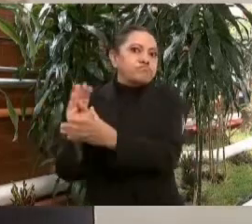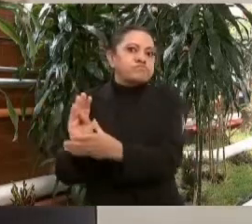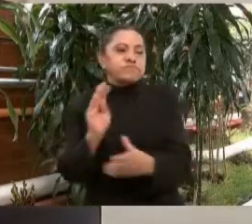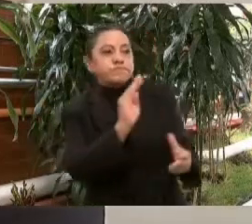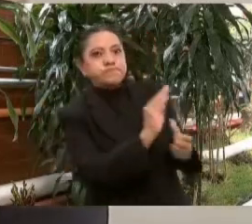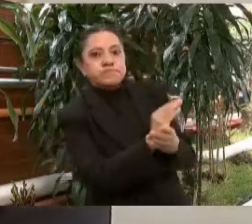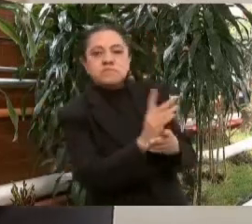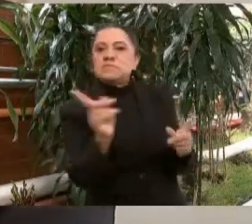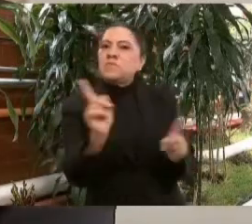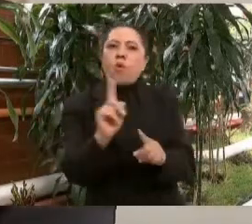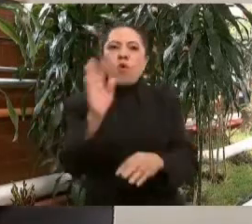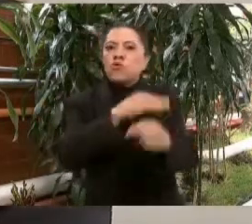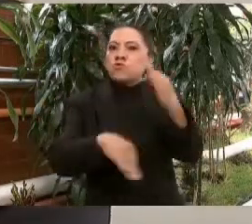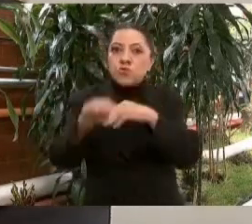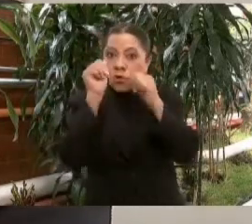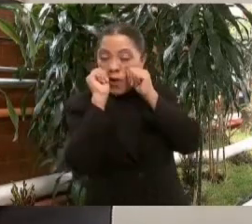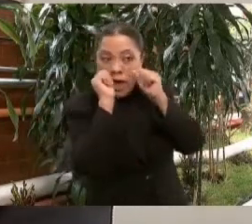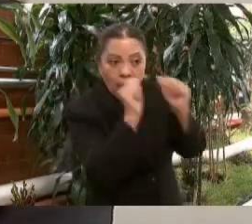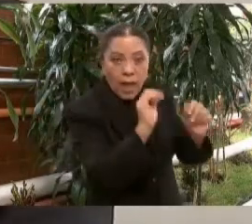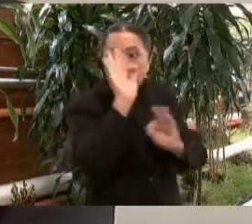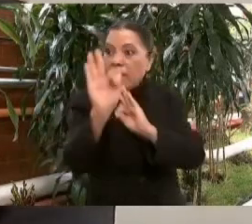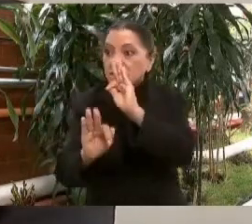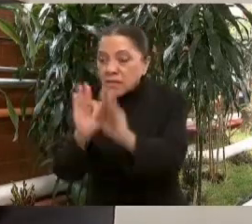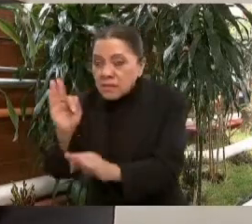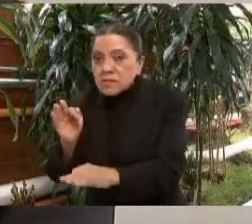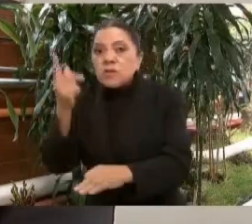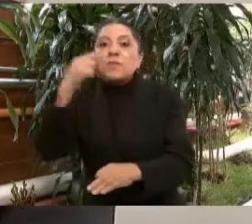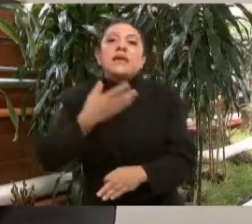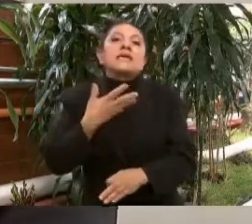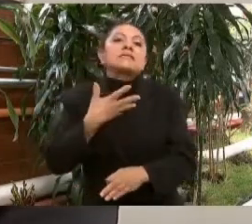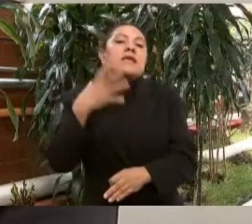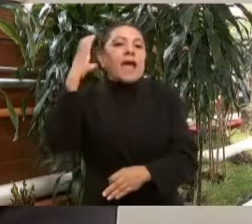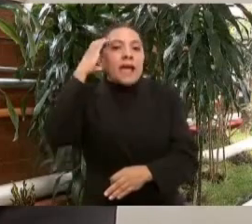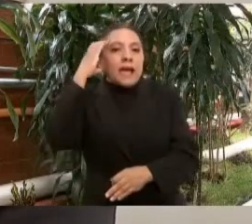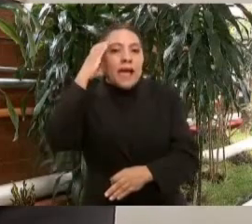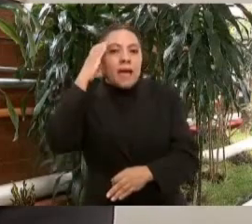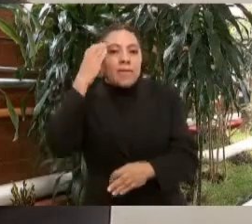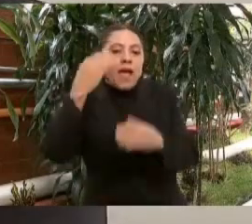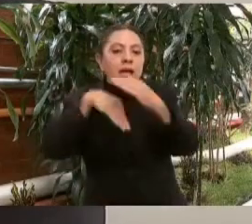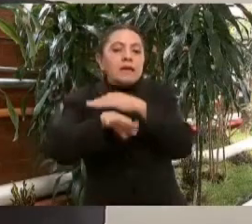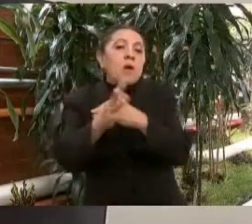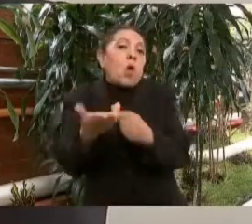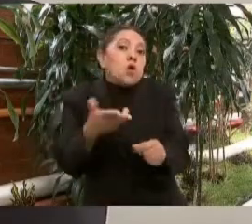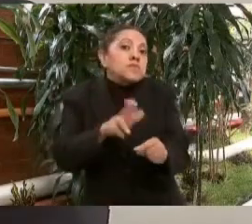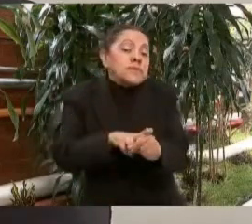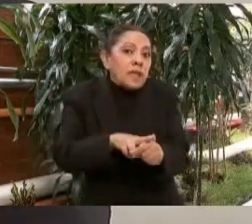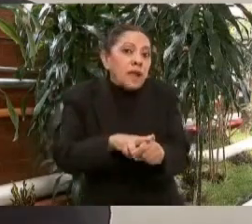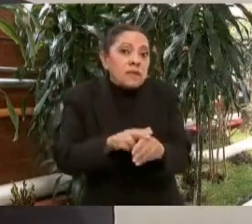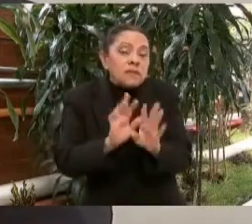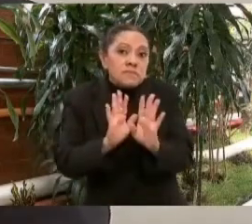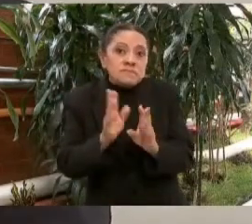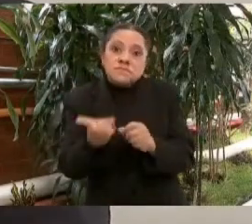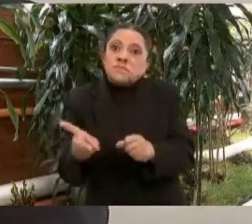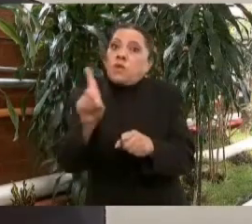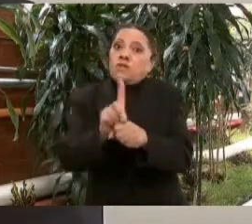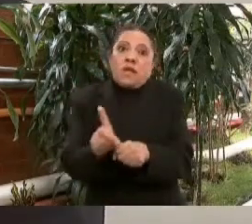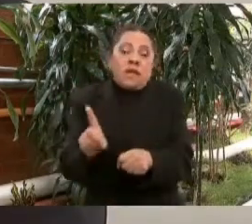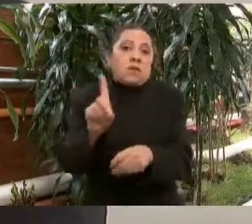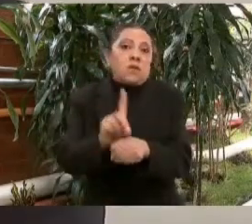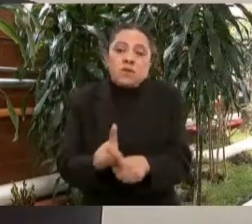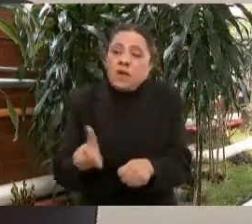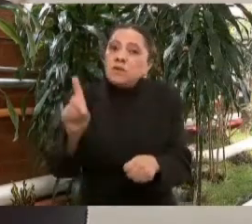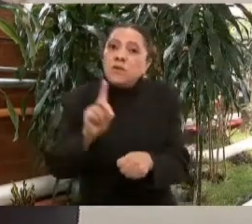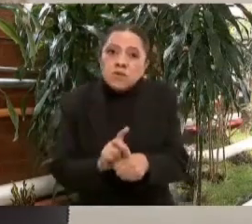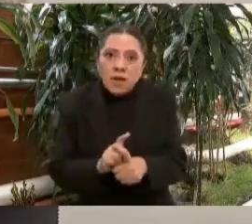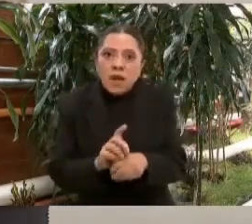de ser atendido, de contar con una cama de hospitalización. Todos los días estamos